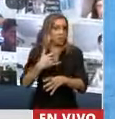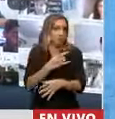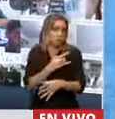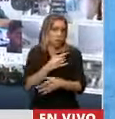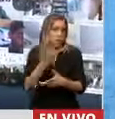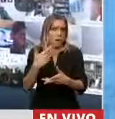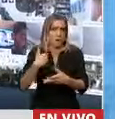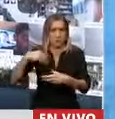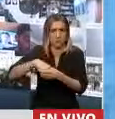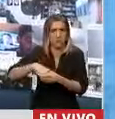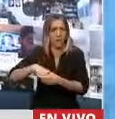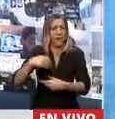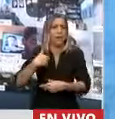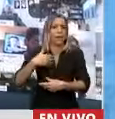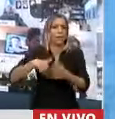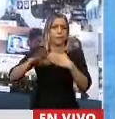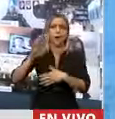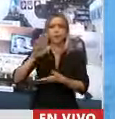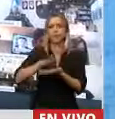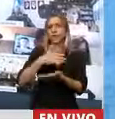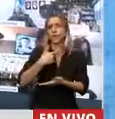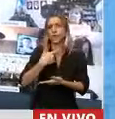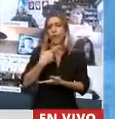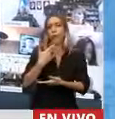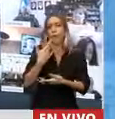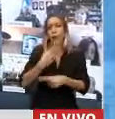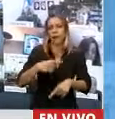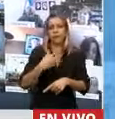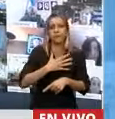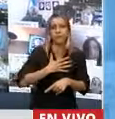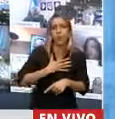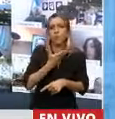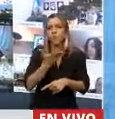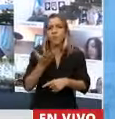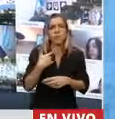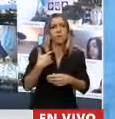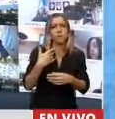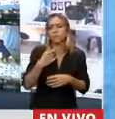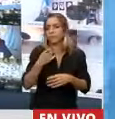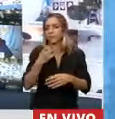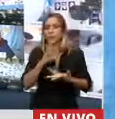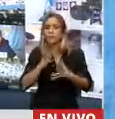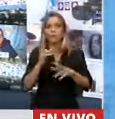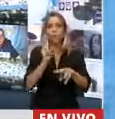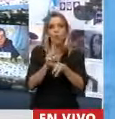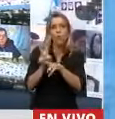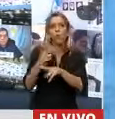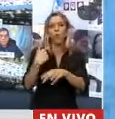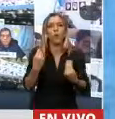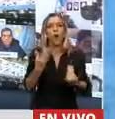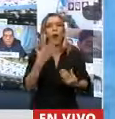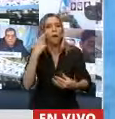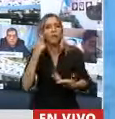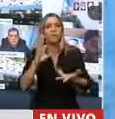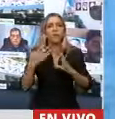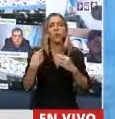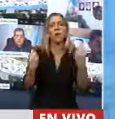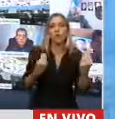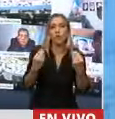Formación de Recursos Humanos, de mantenimiento de la clínica fonaudiológica, con un servicio social por años,